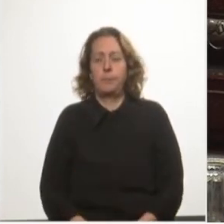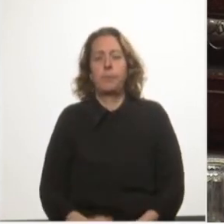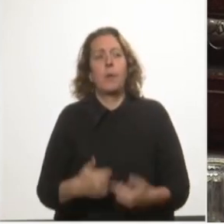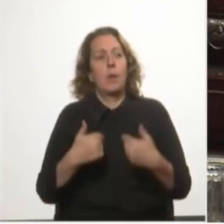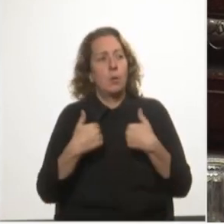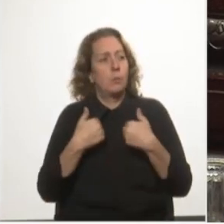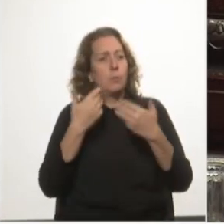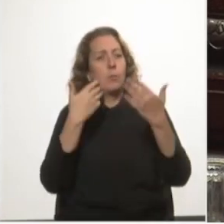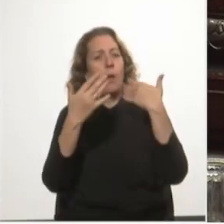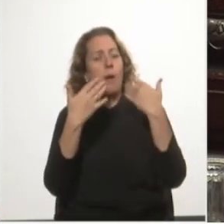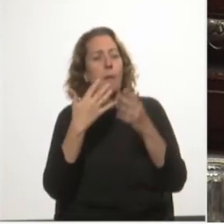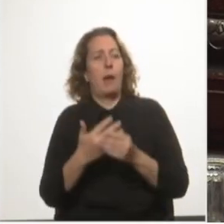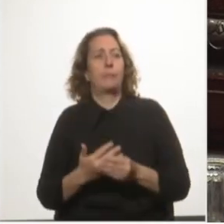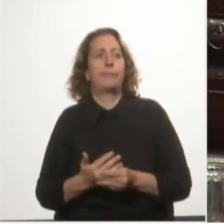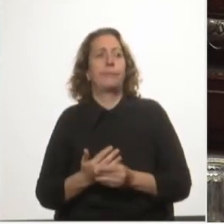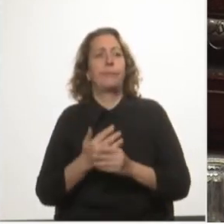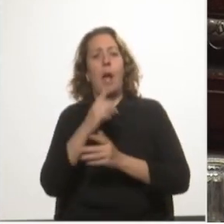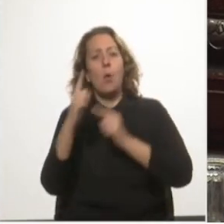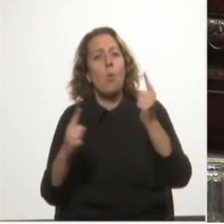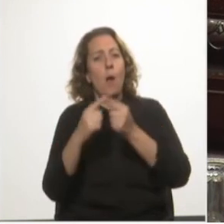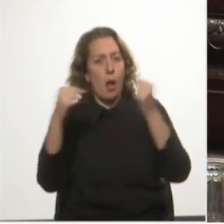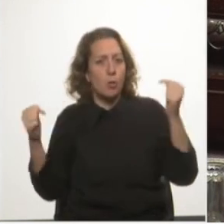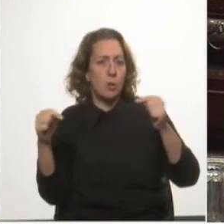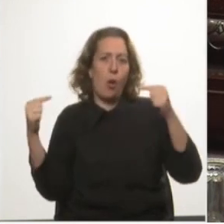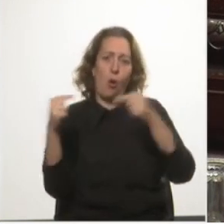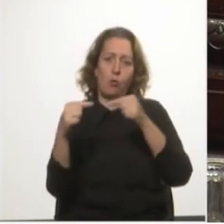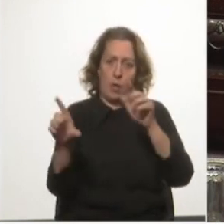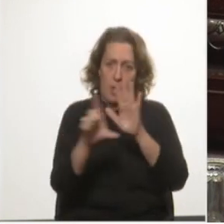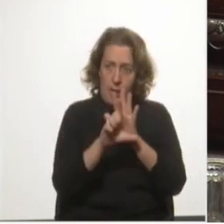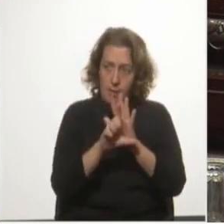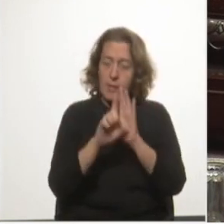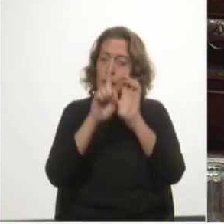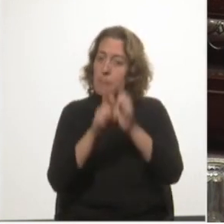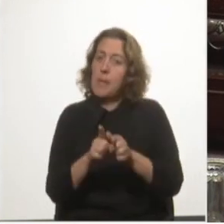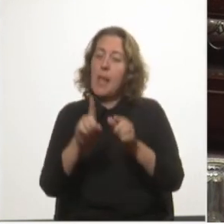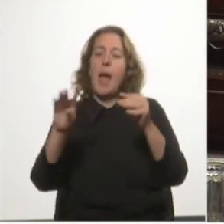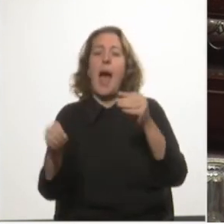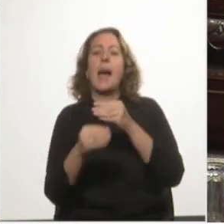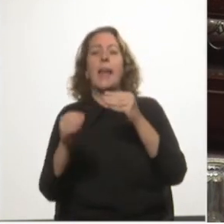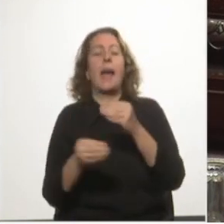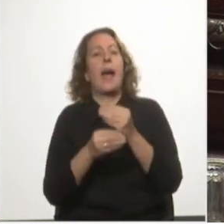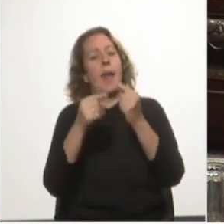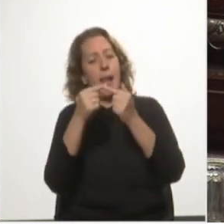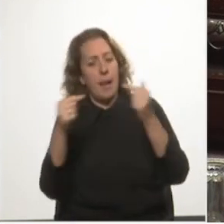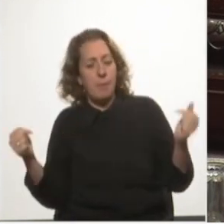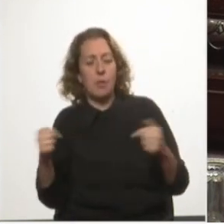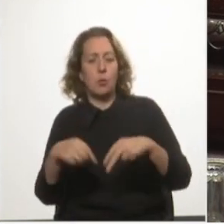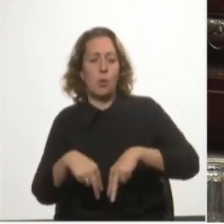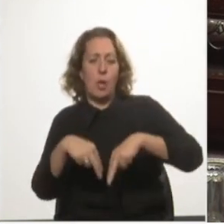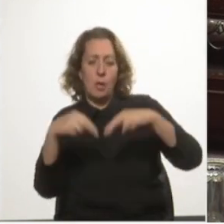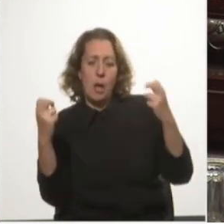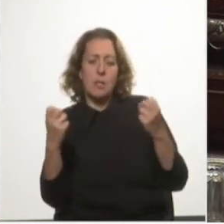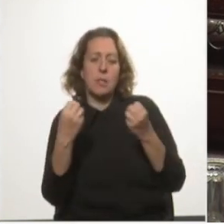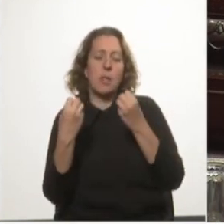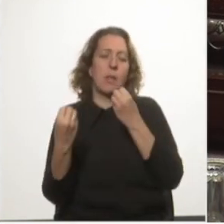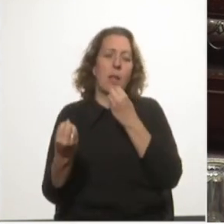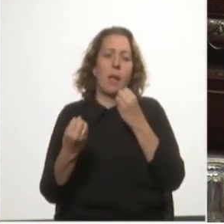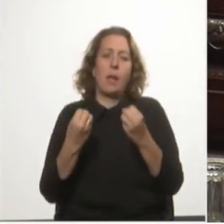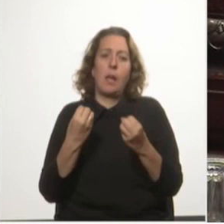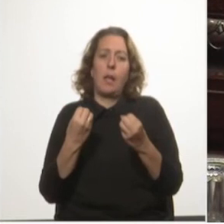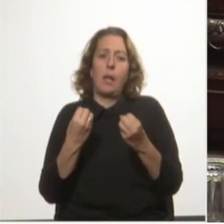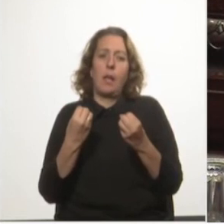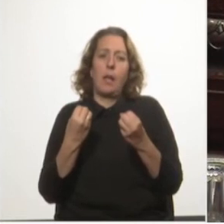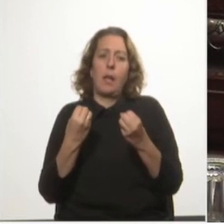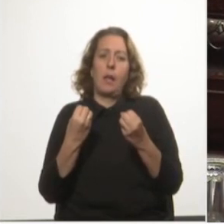referirme a algunas de esas ilegalidades y a regar otros elementos y análisis acerca de la naturaleza